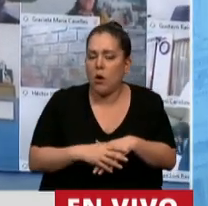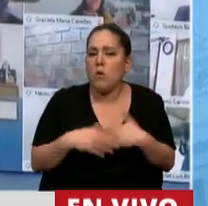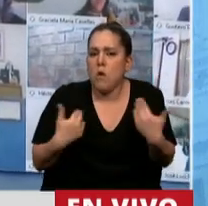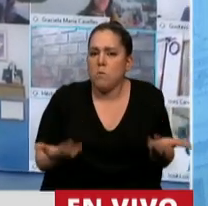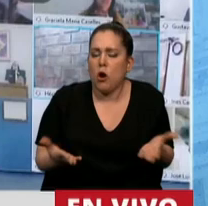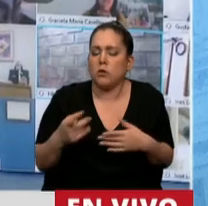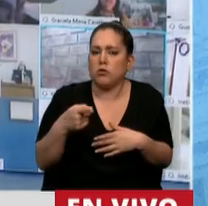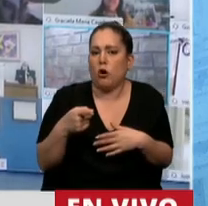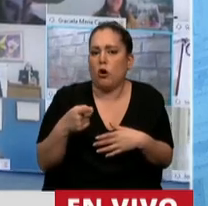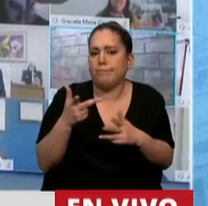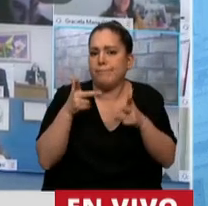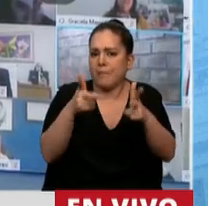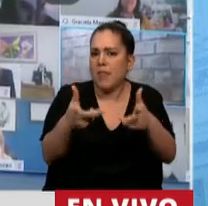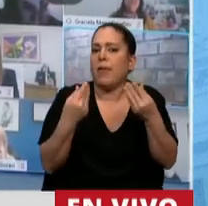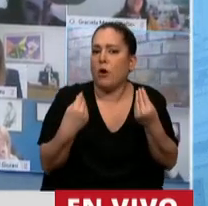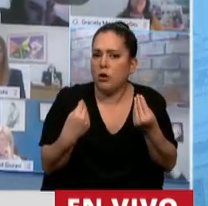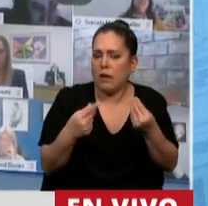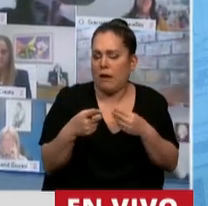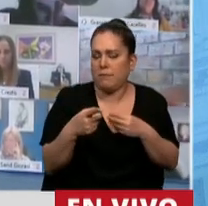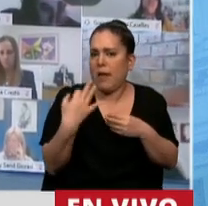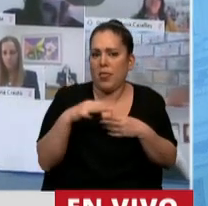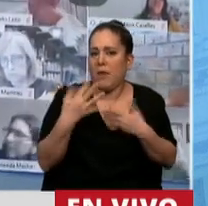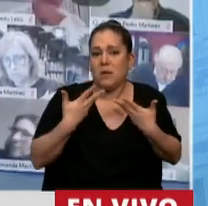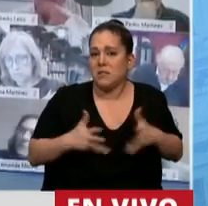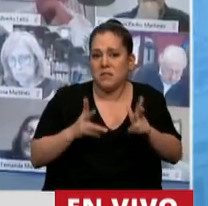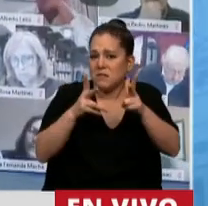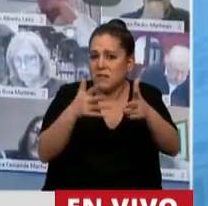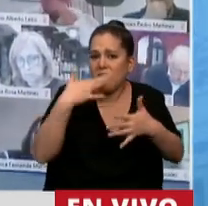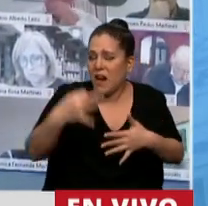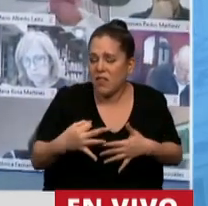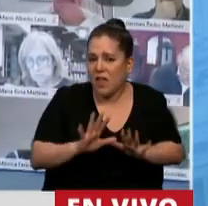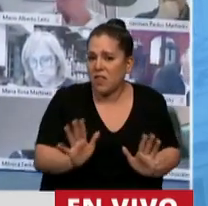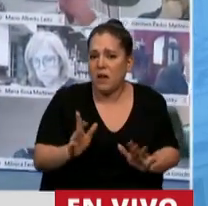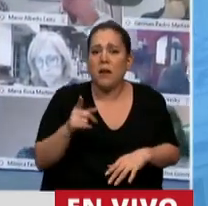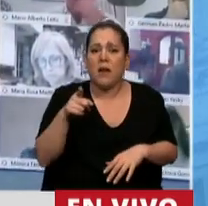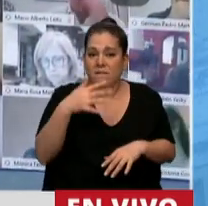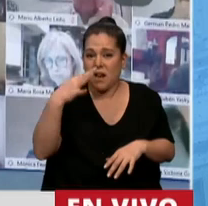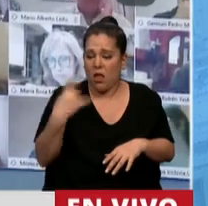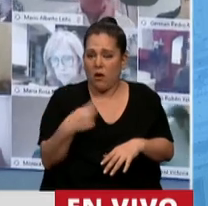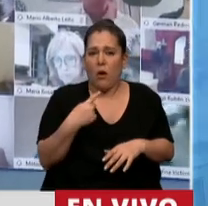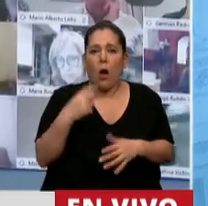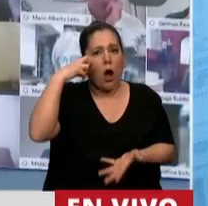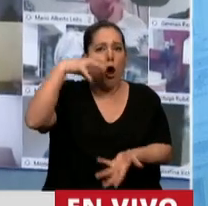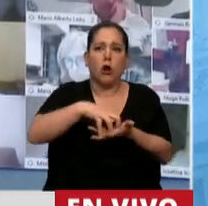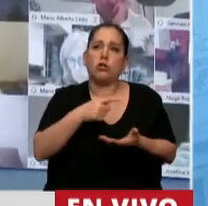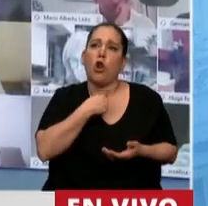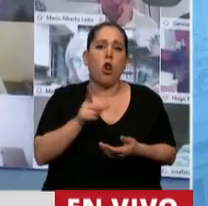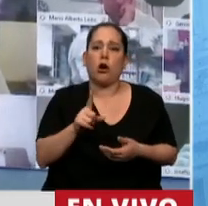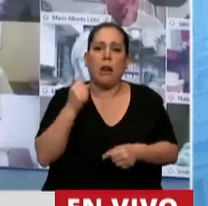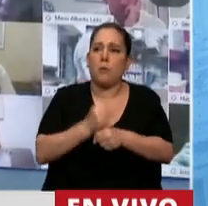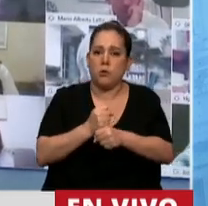me parece que lo que tiene que primar es la sensatez. Es absolutamente falso que no queremos que el Congreso funcione.